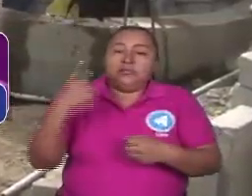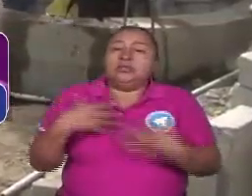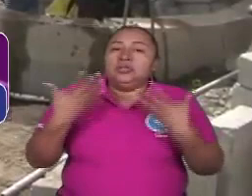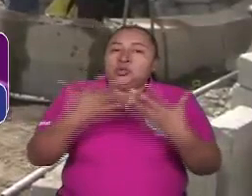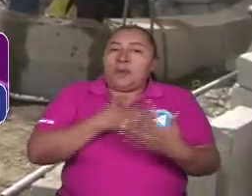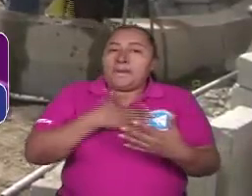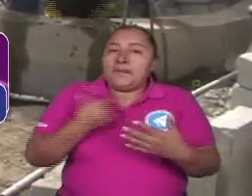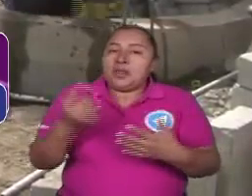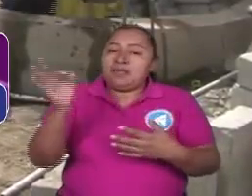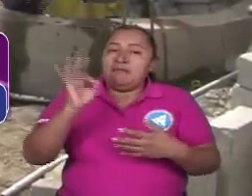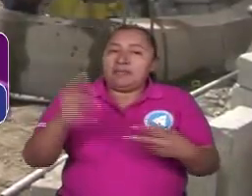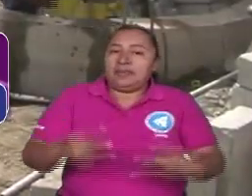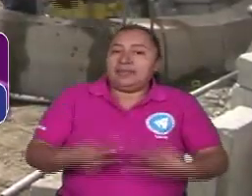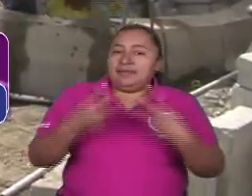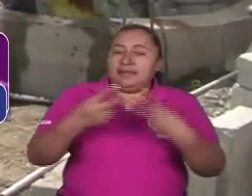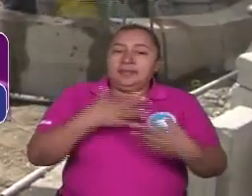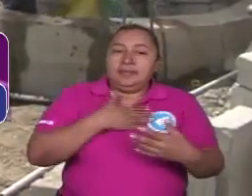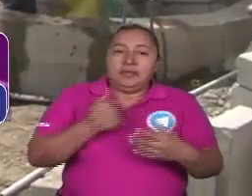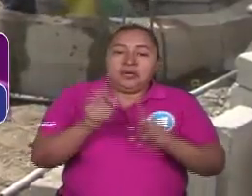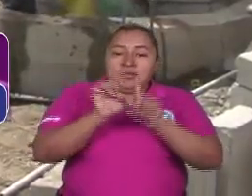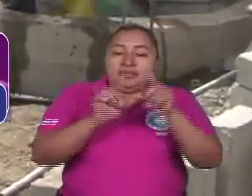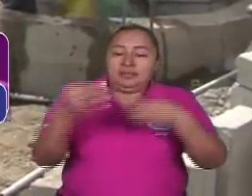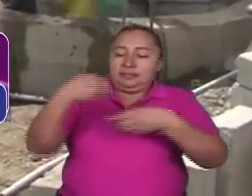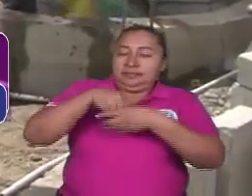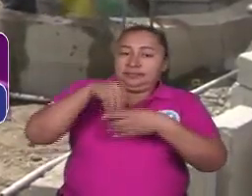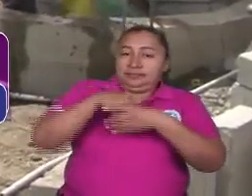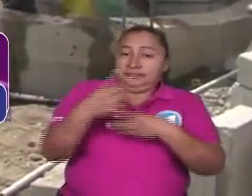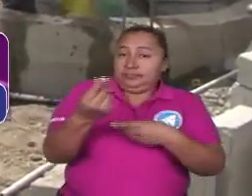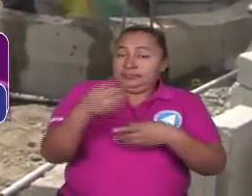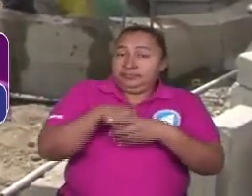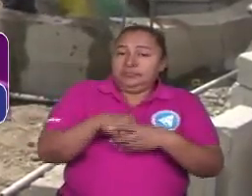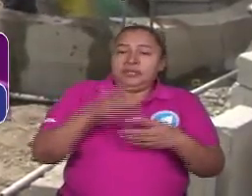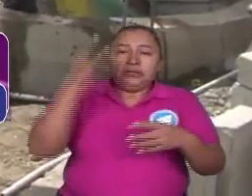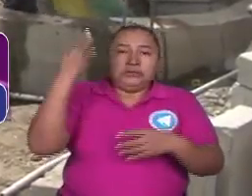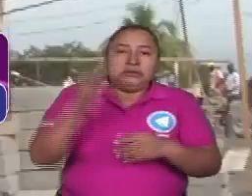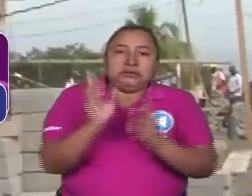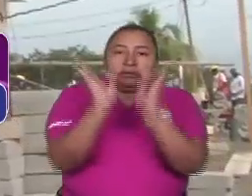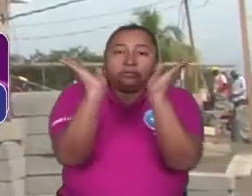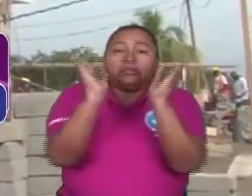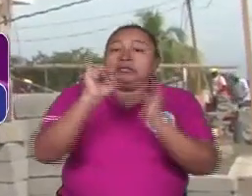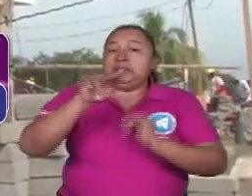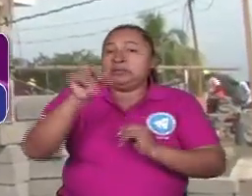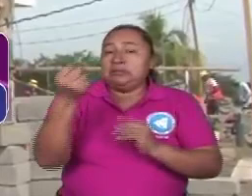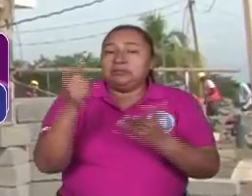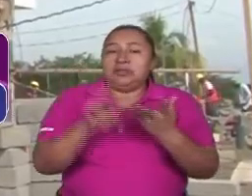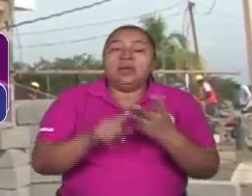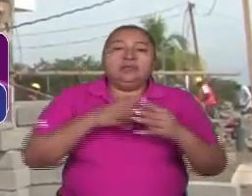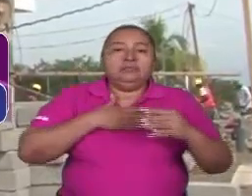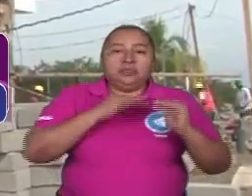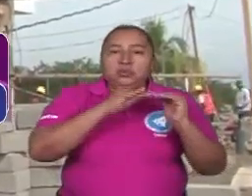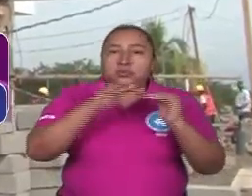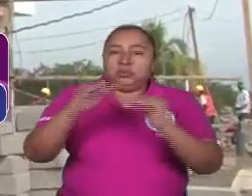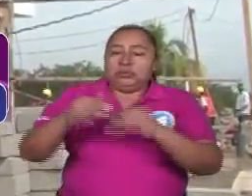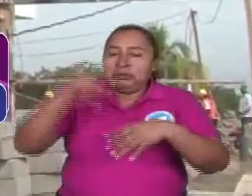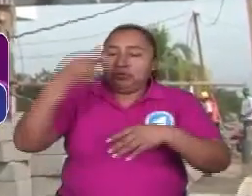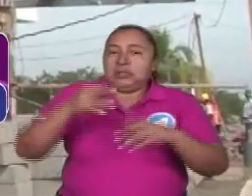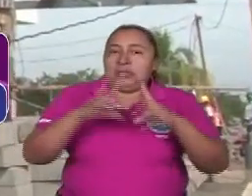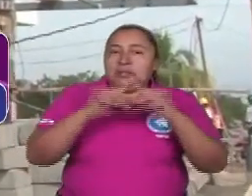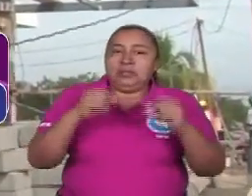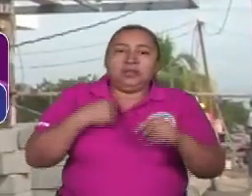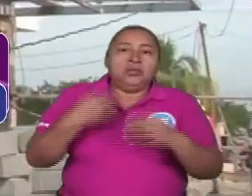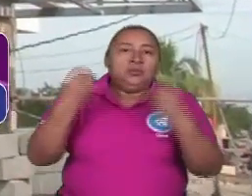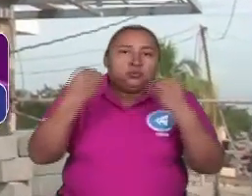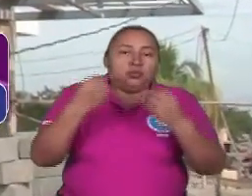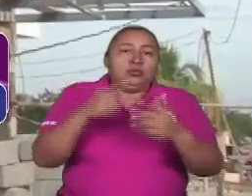nos mejoren las condiciones de vida, que se mejore el nivel de ingresos, que se mejore la seguridad social, que se mejore la estabilidad y la seguridad del país, pasa por